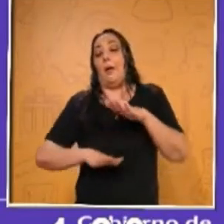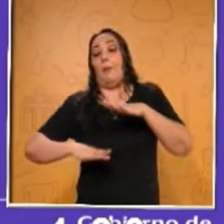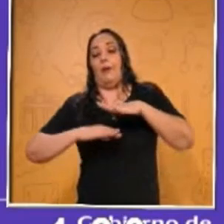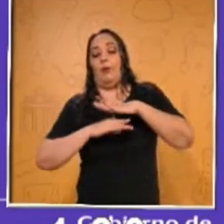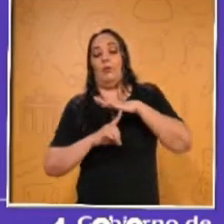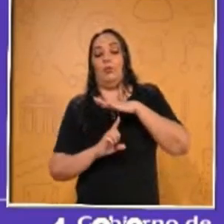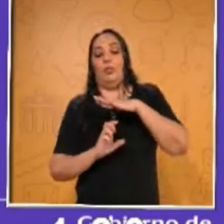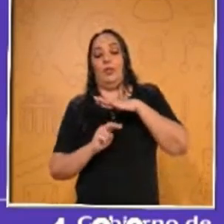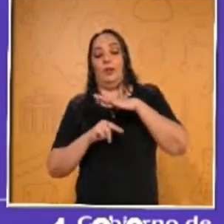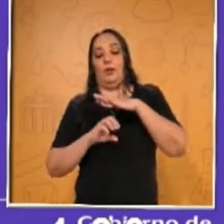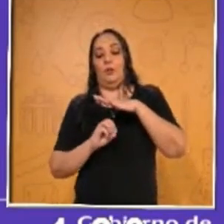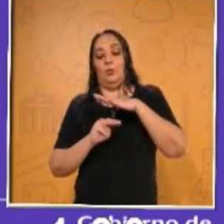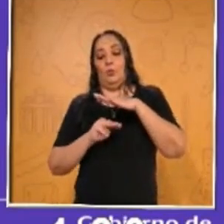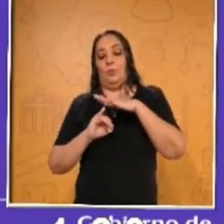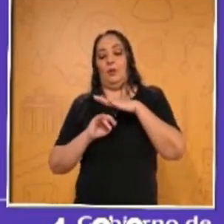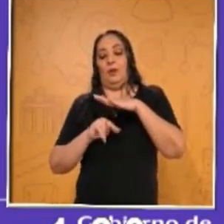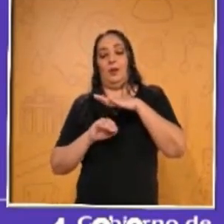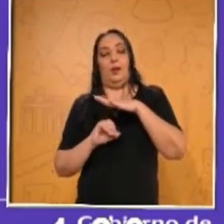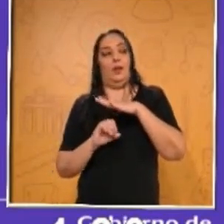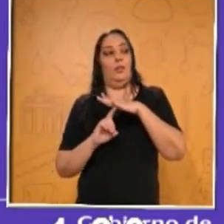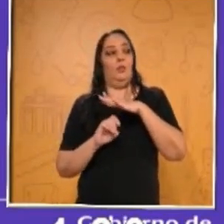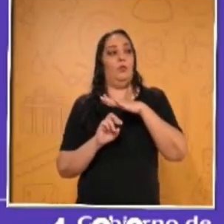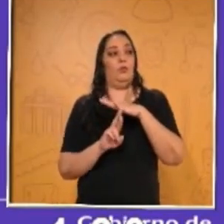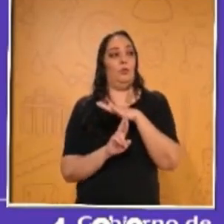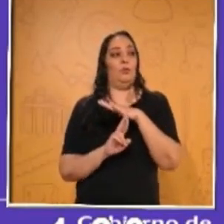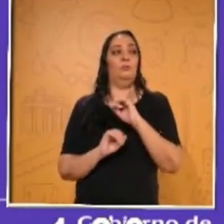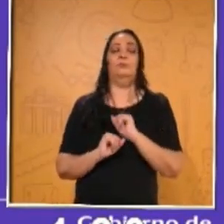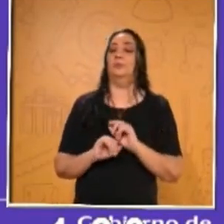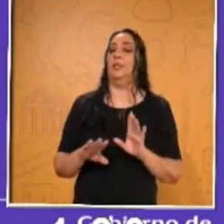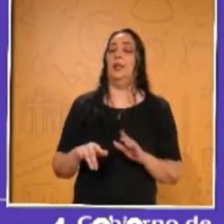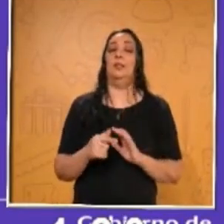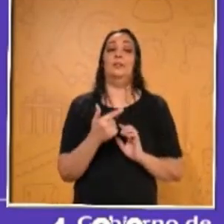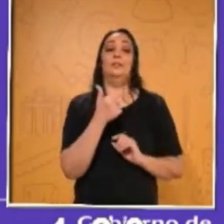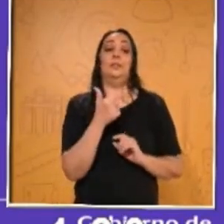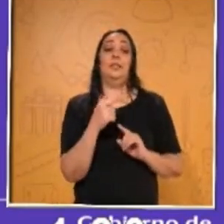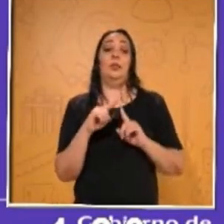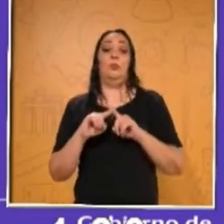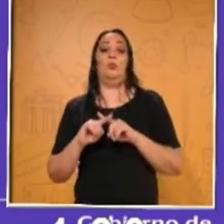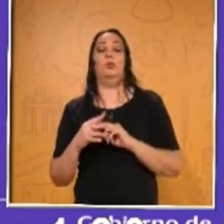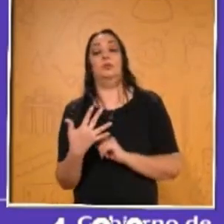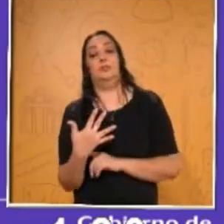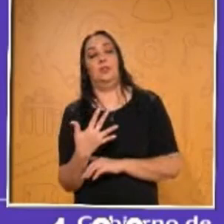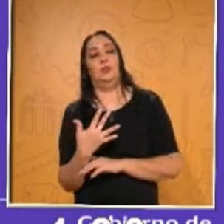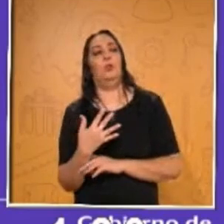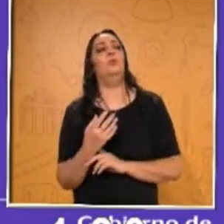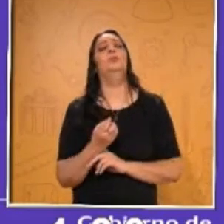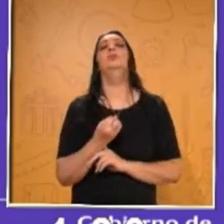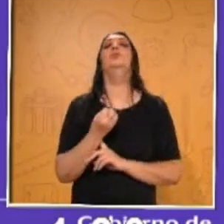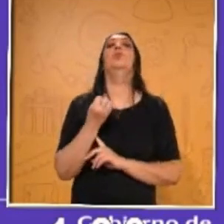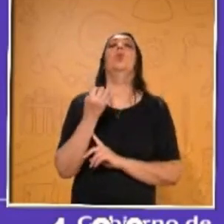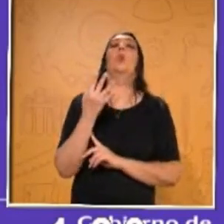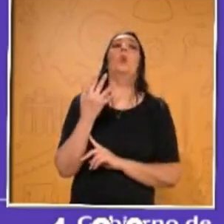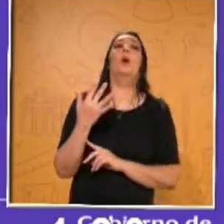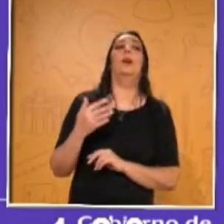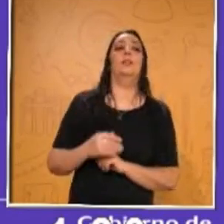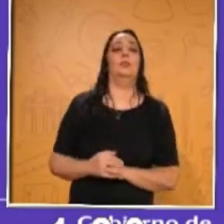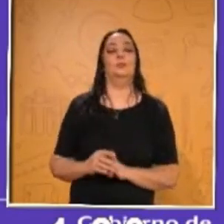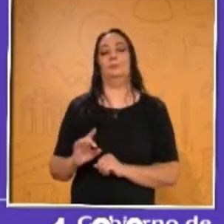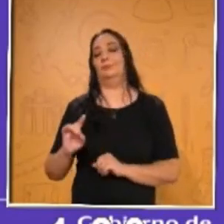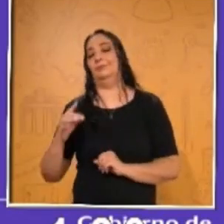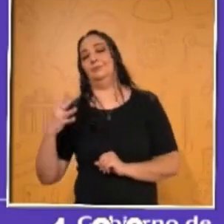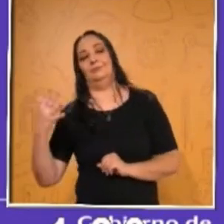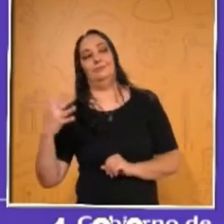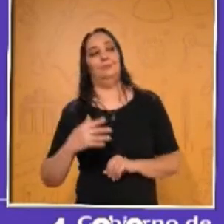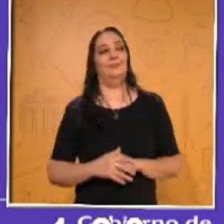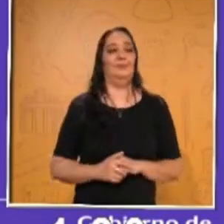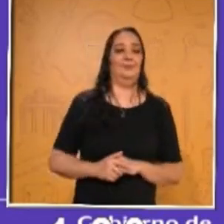común. Si me lo ponen en la pantalla, ya está. Siete por cinco, ¿cuánto es por allá? Treinta y cinco. y